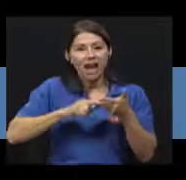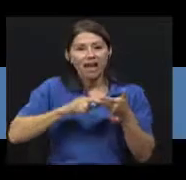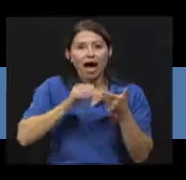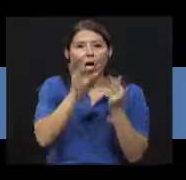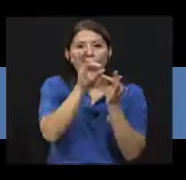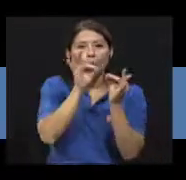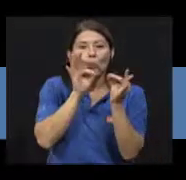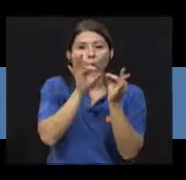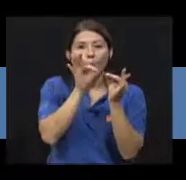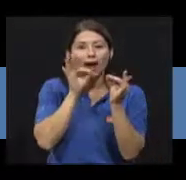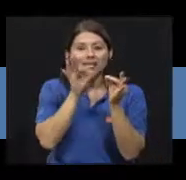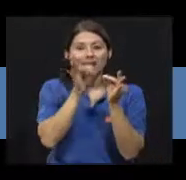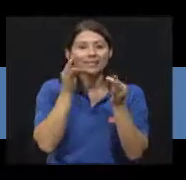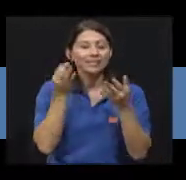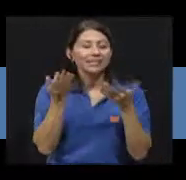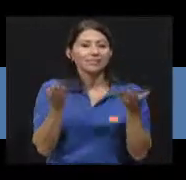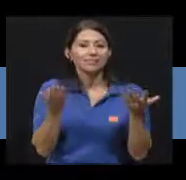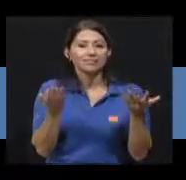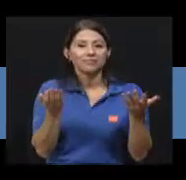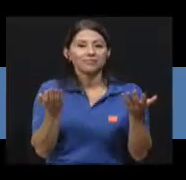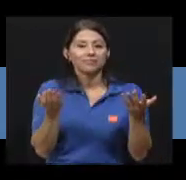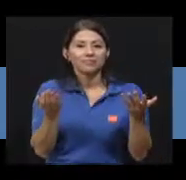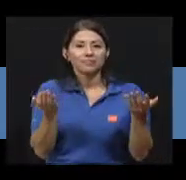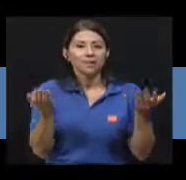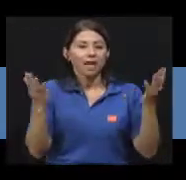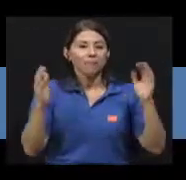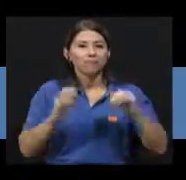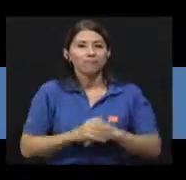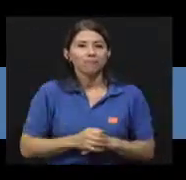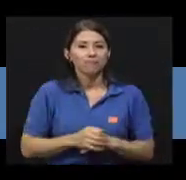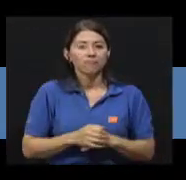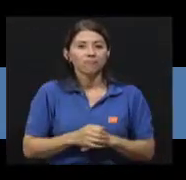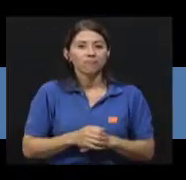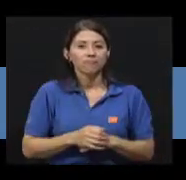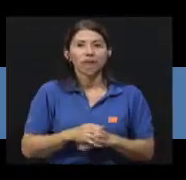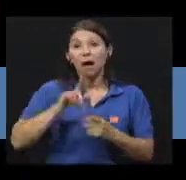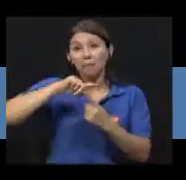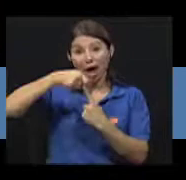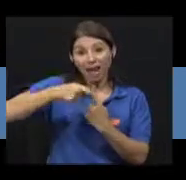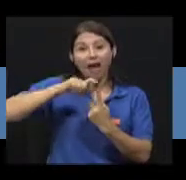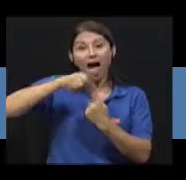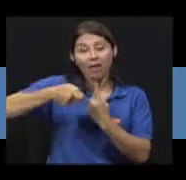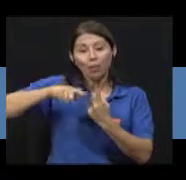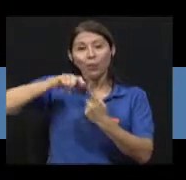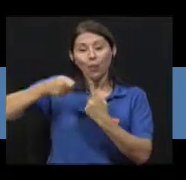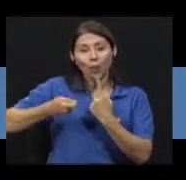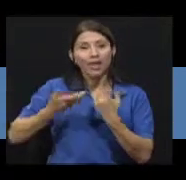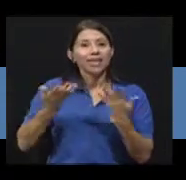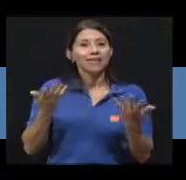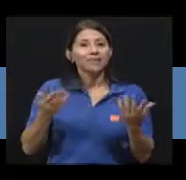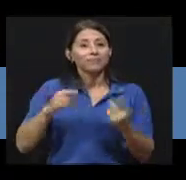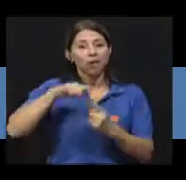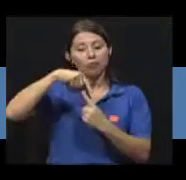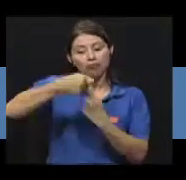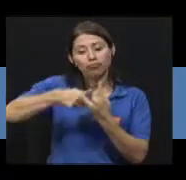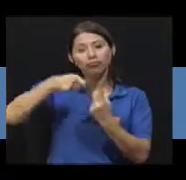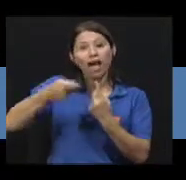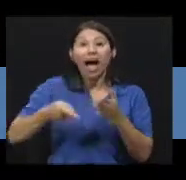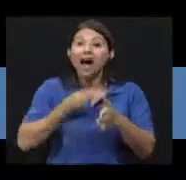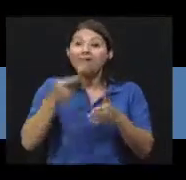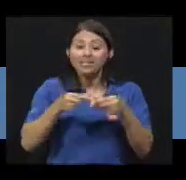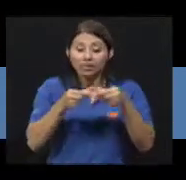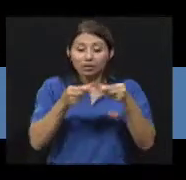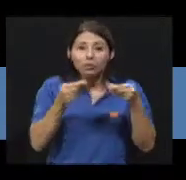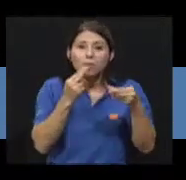uvas, banano y a veces traigo